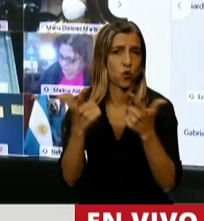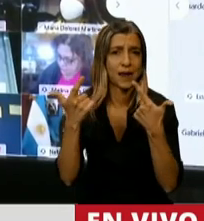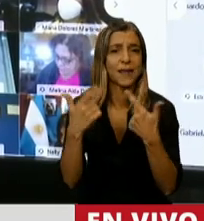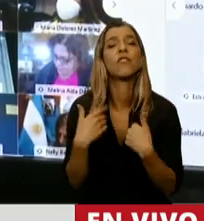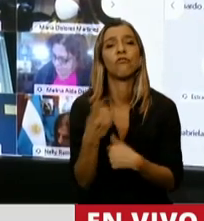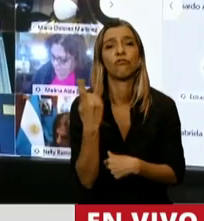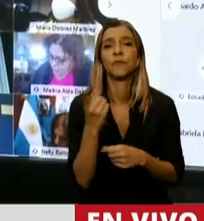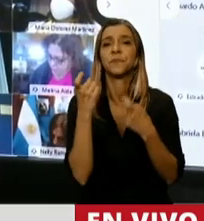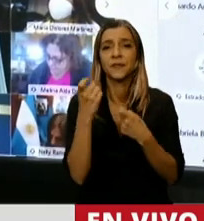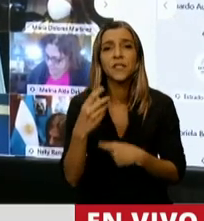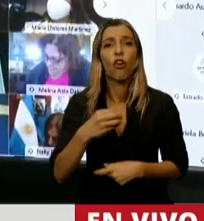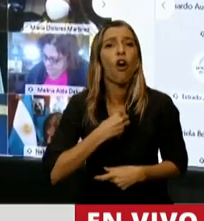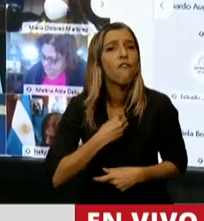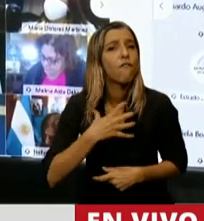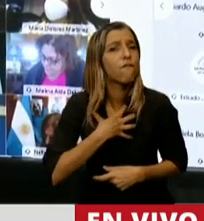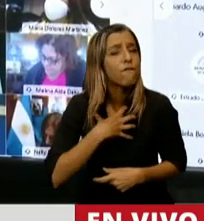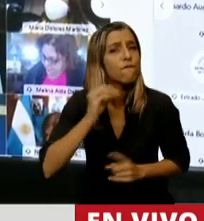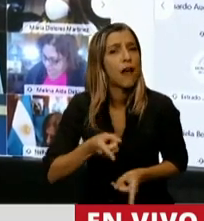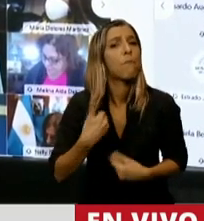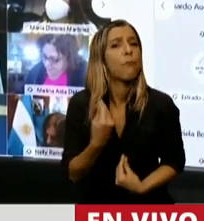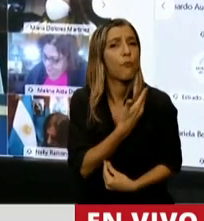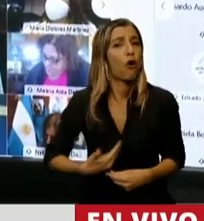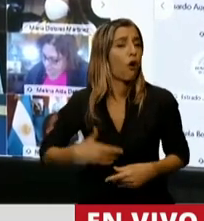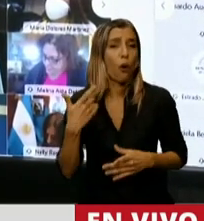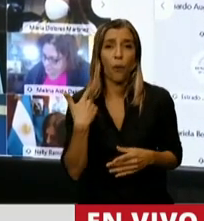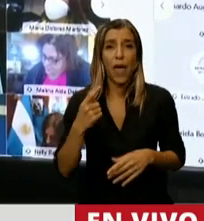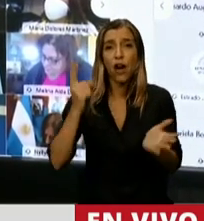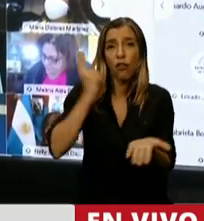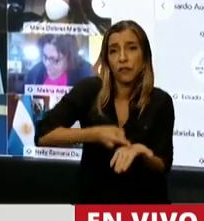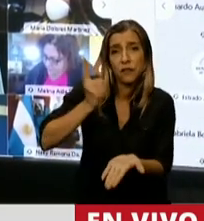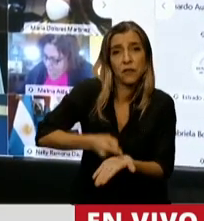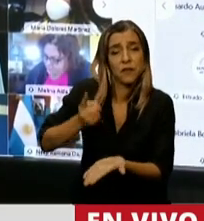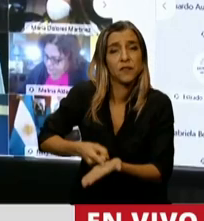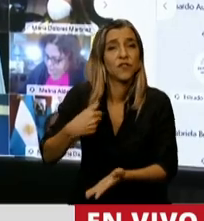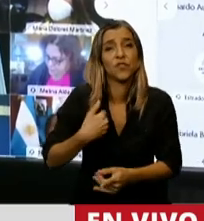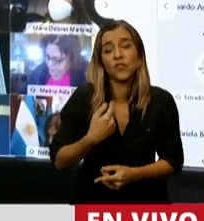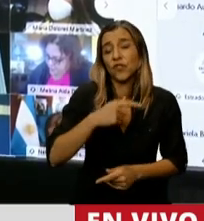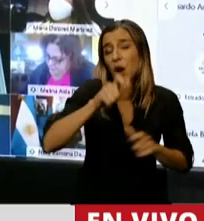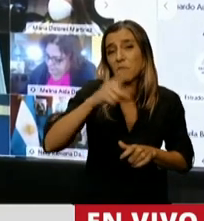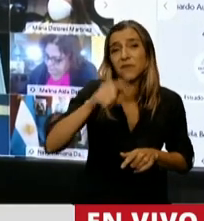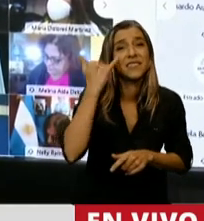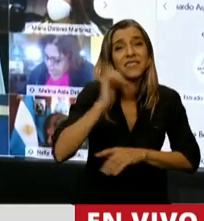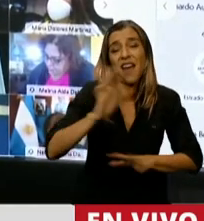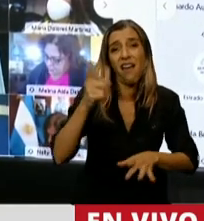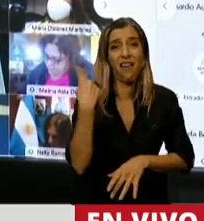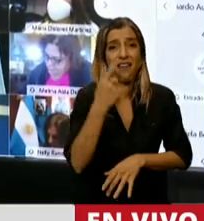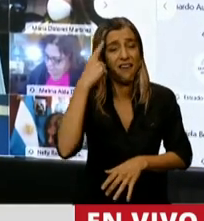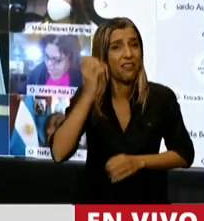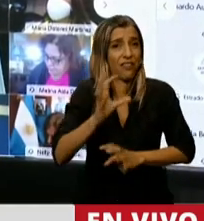Cosa que este gobierno se ha encargado de dinamitar con todas y cada una de sus medidas gestuales y fácticas.